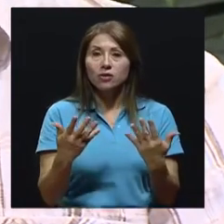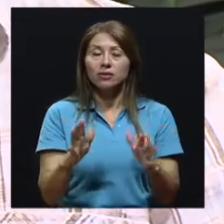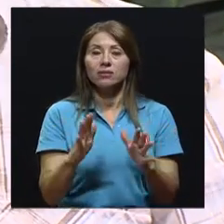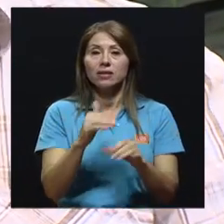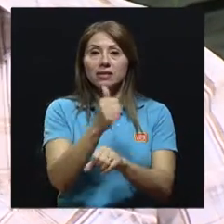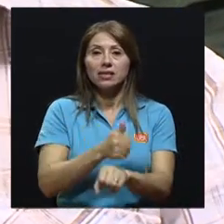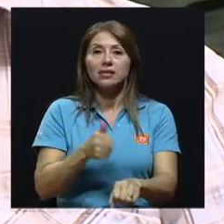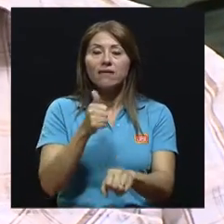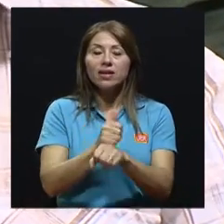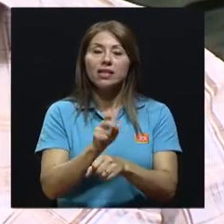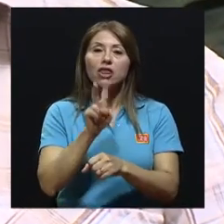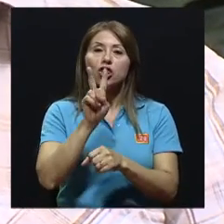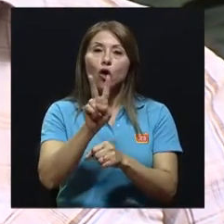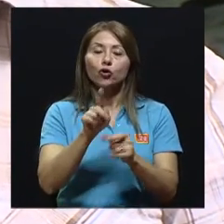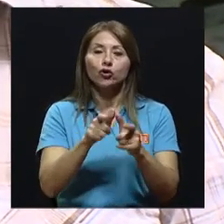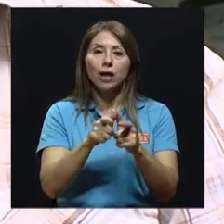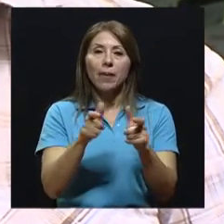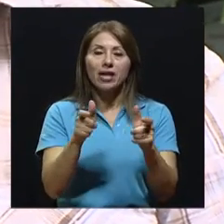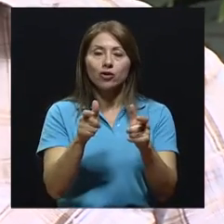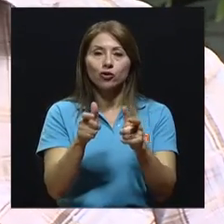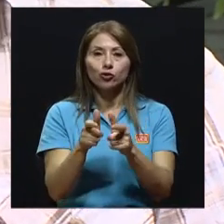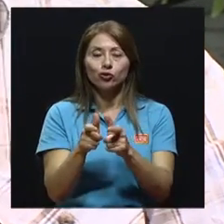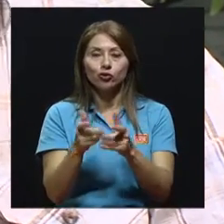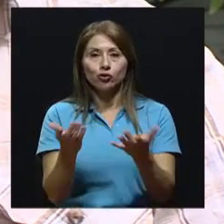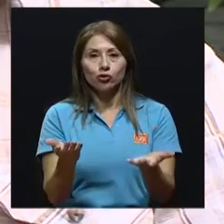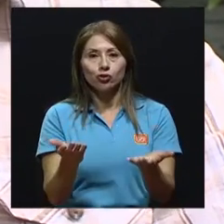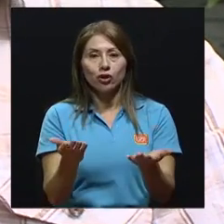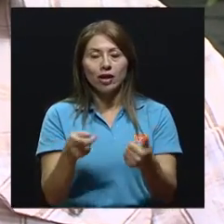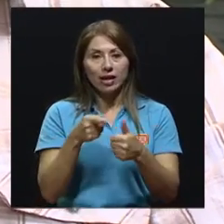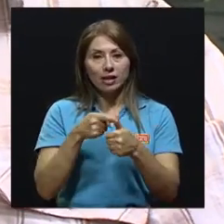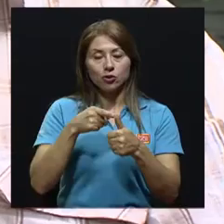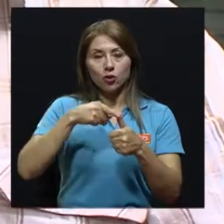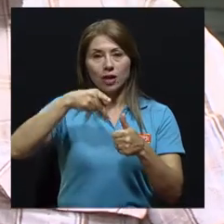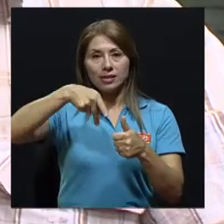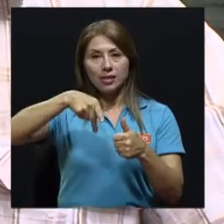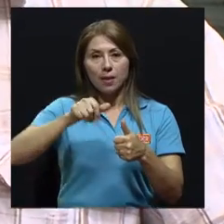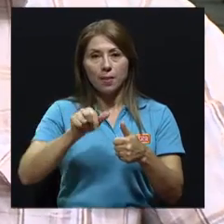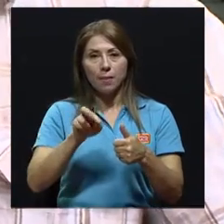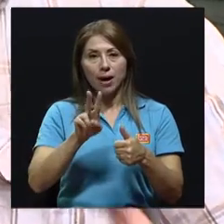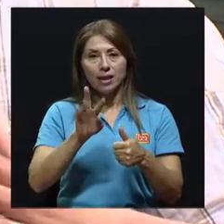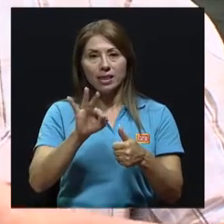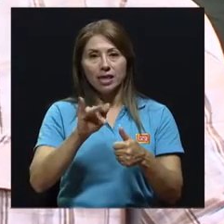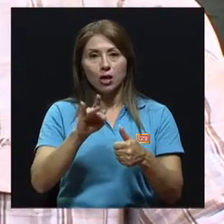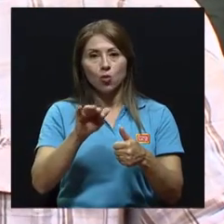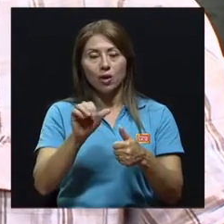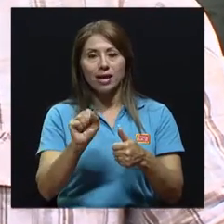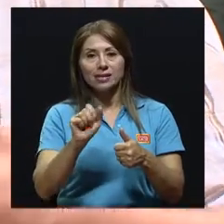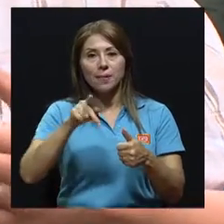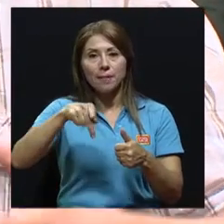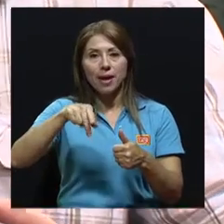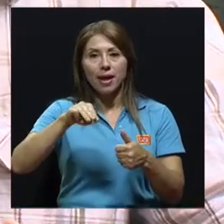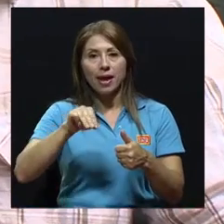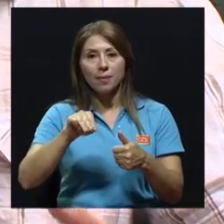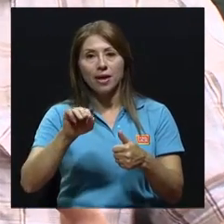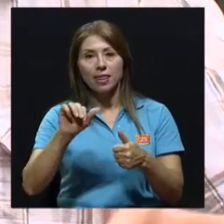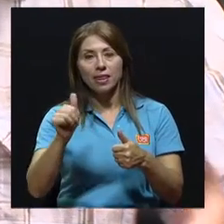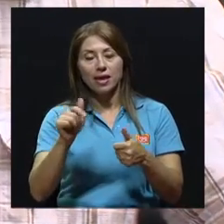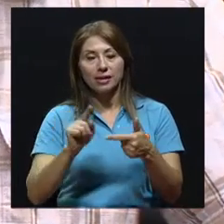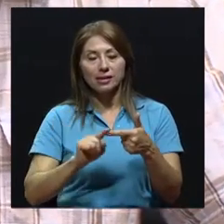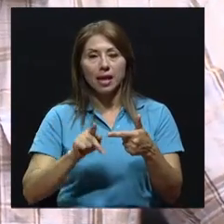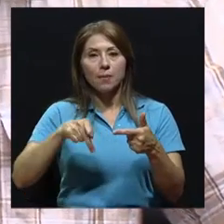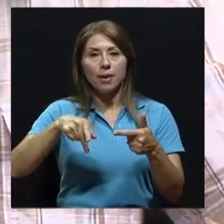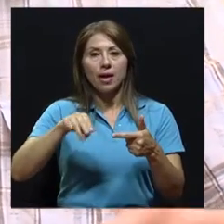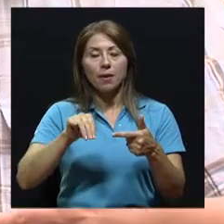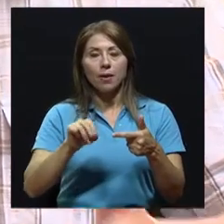se establecen dos tamaños de referencia, que son las partículas que llamamos PM10 y las partículas que llamamos